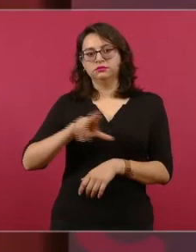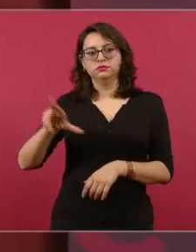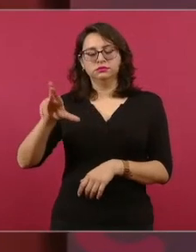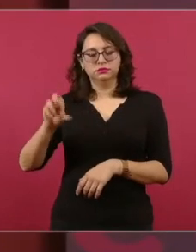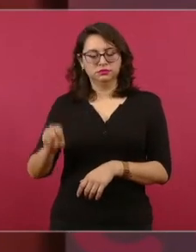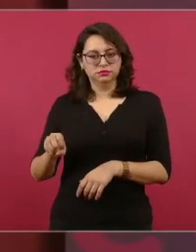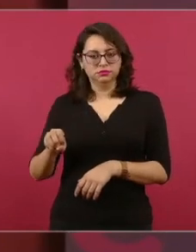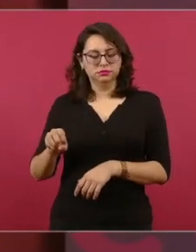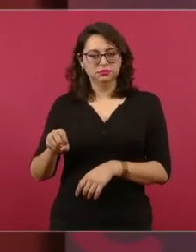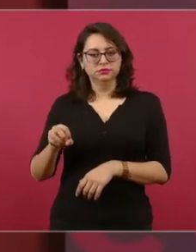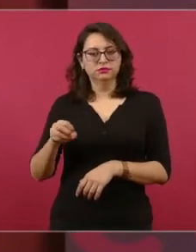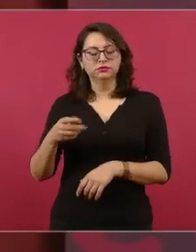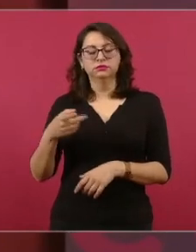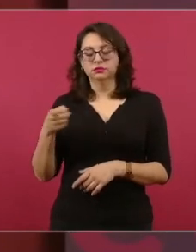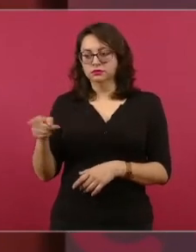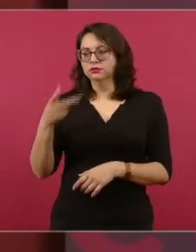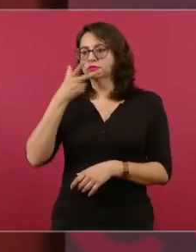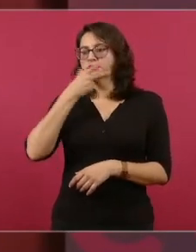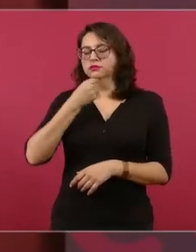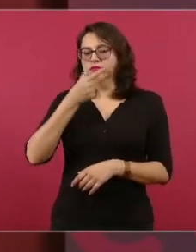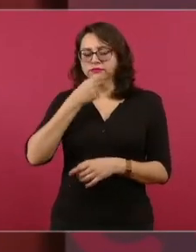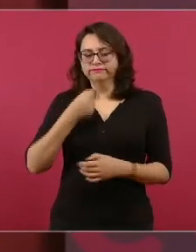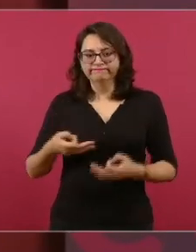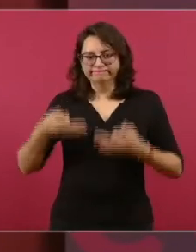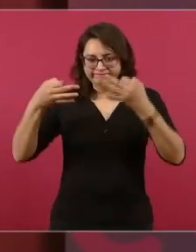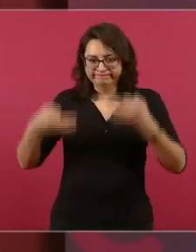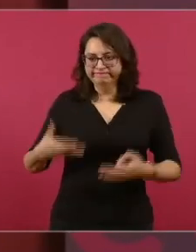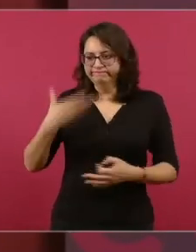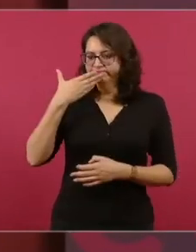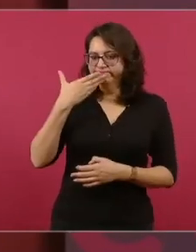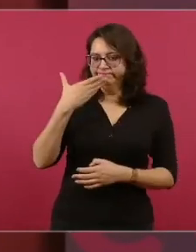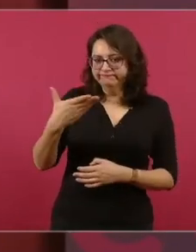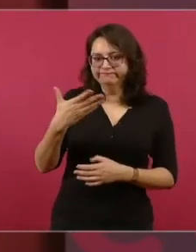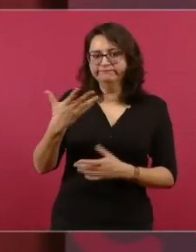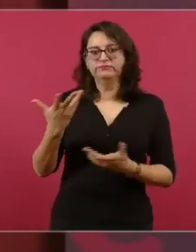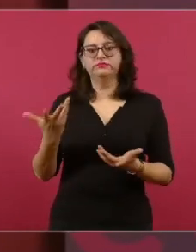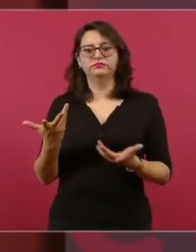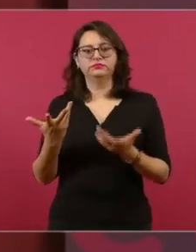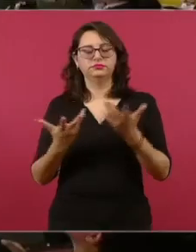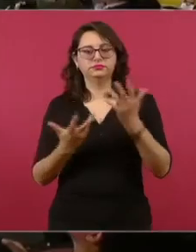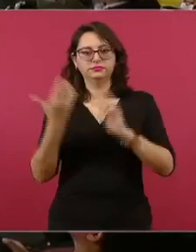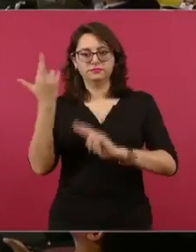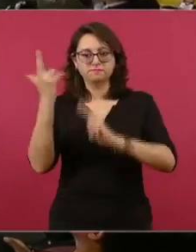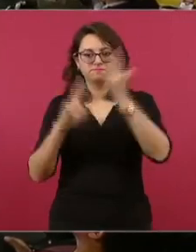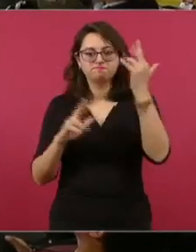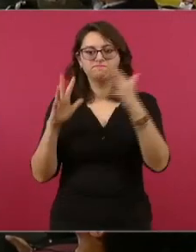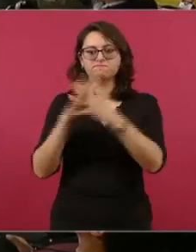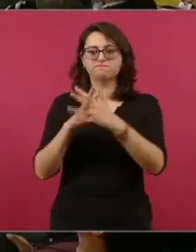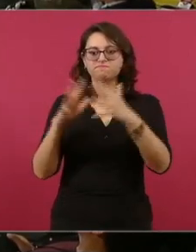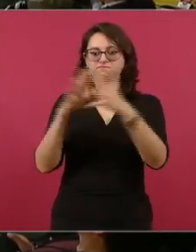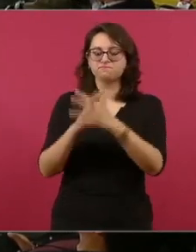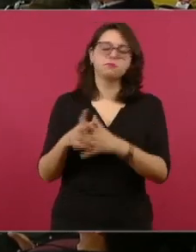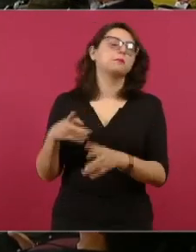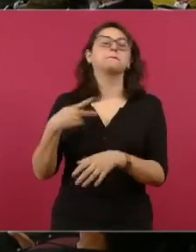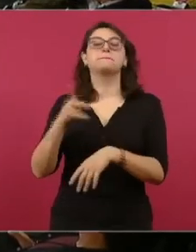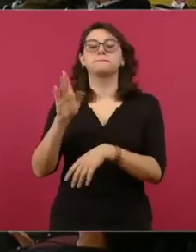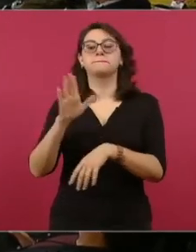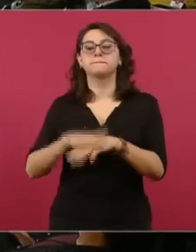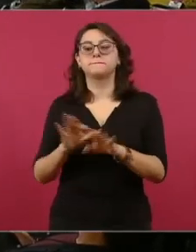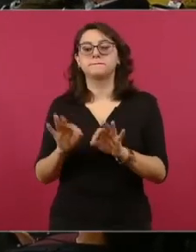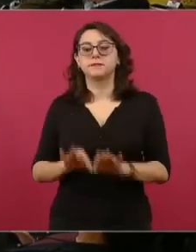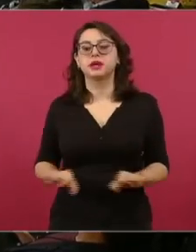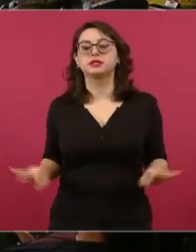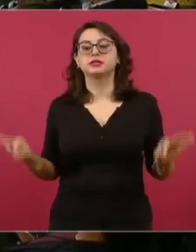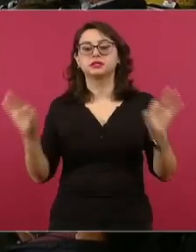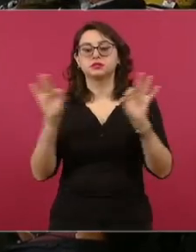recto, revolucionario, importante. Pero más importante todavía que don